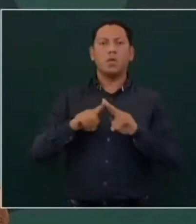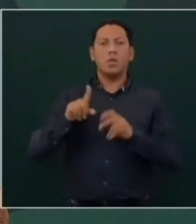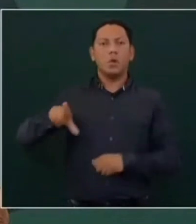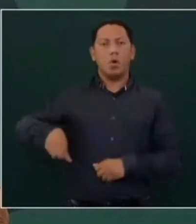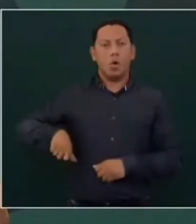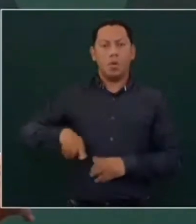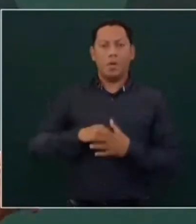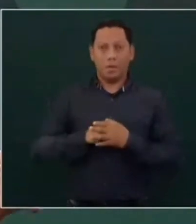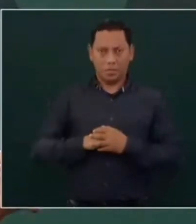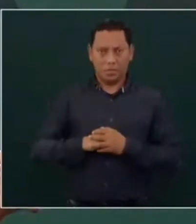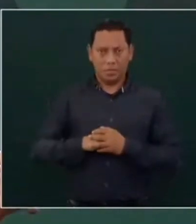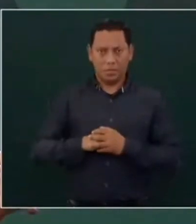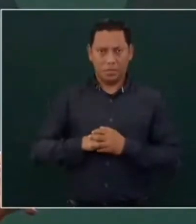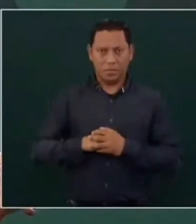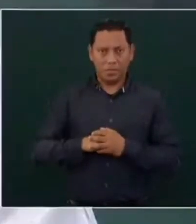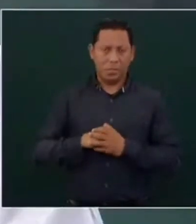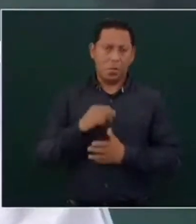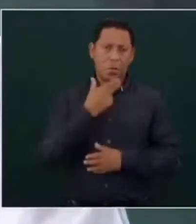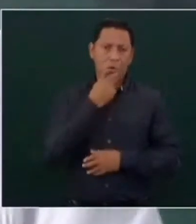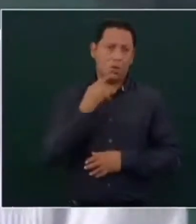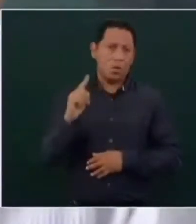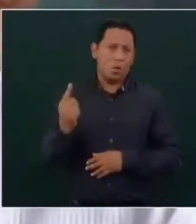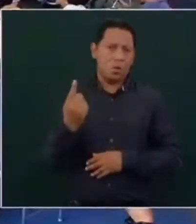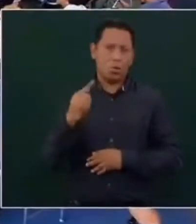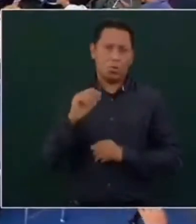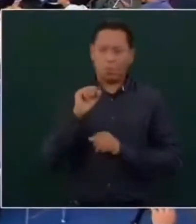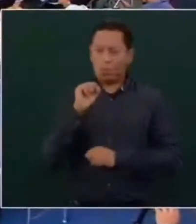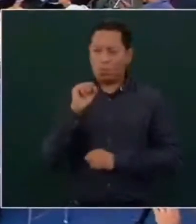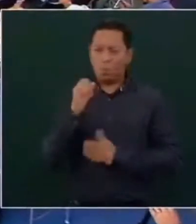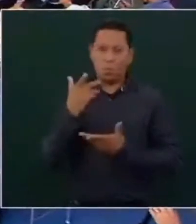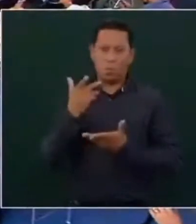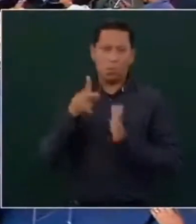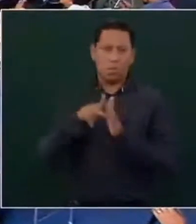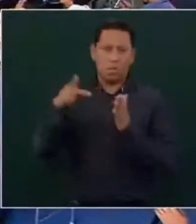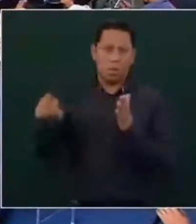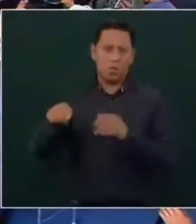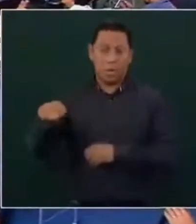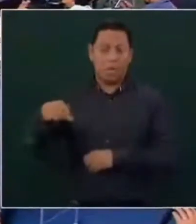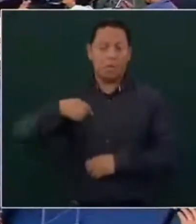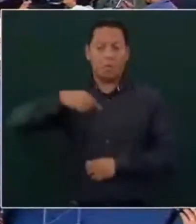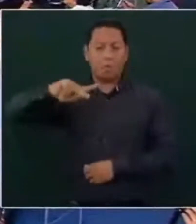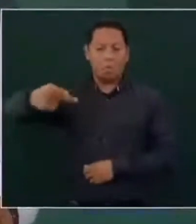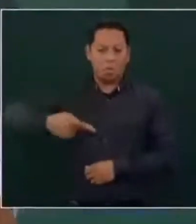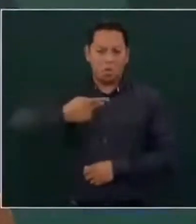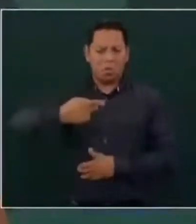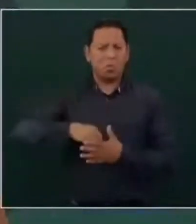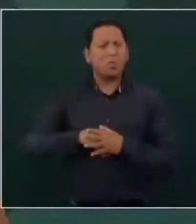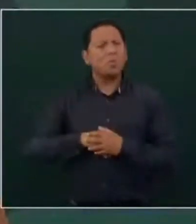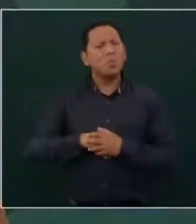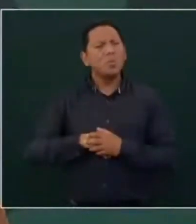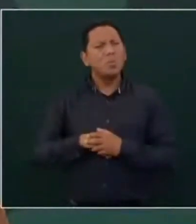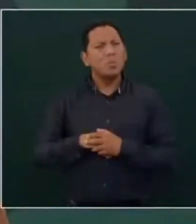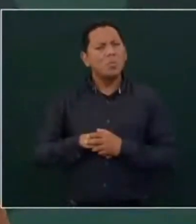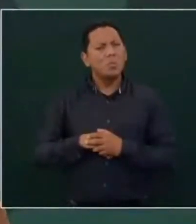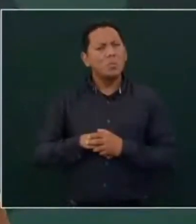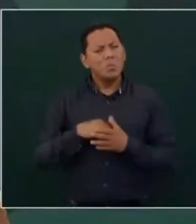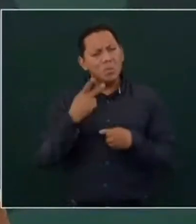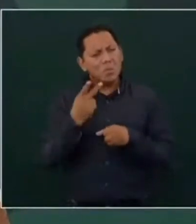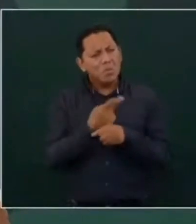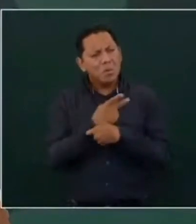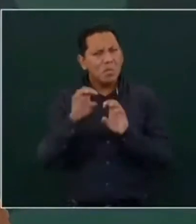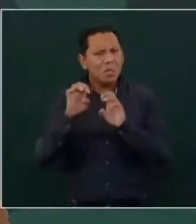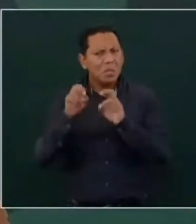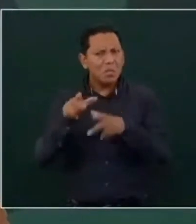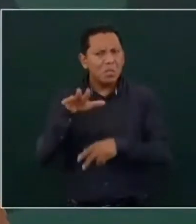y un periodista destacado de la jornada me pregunta y los vuelos rasantes en